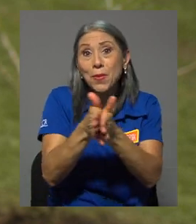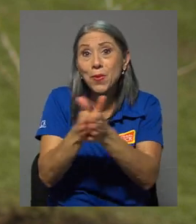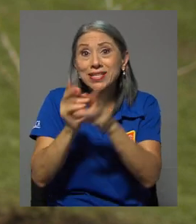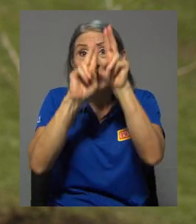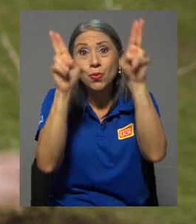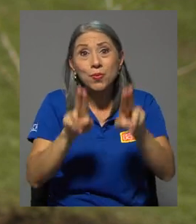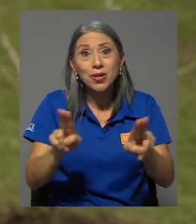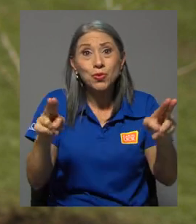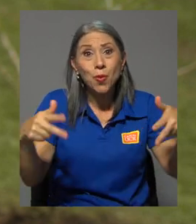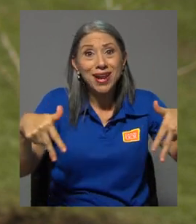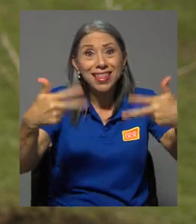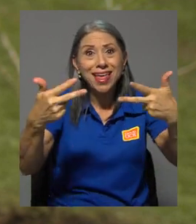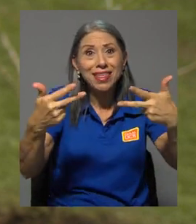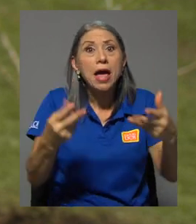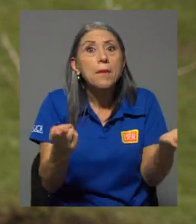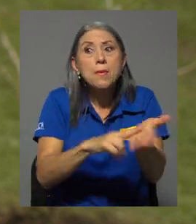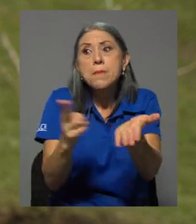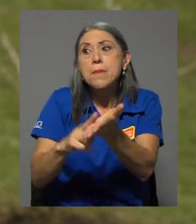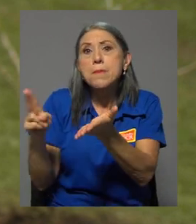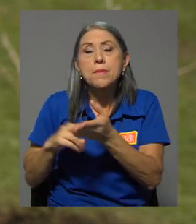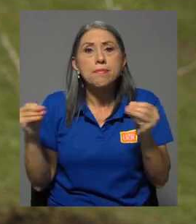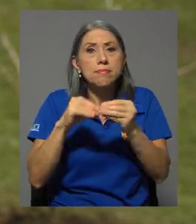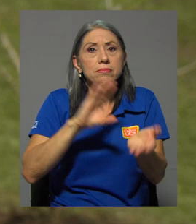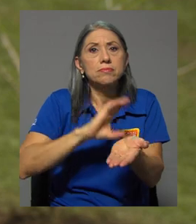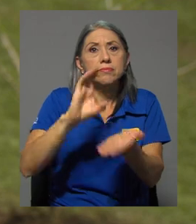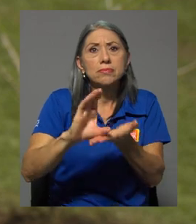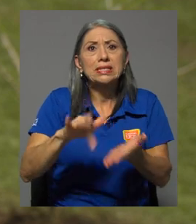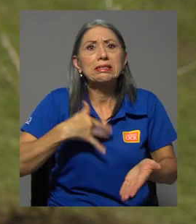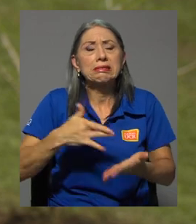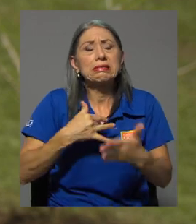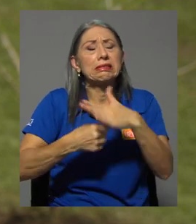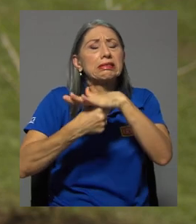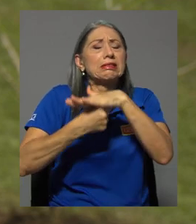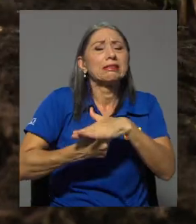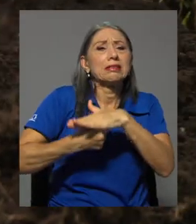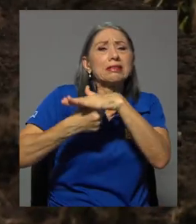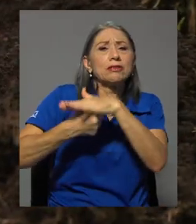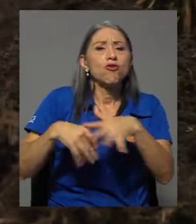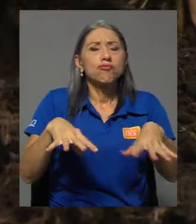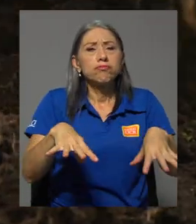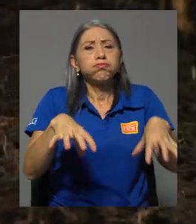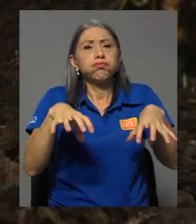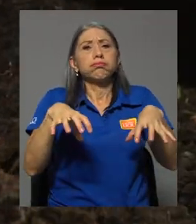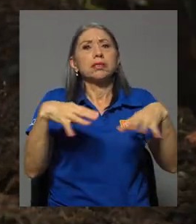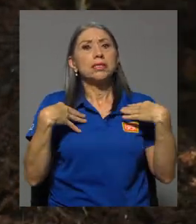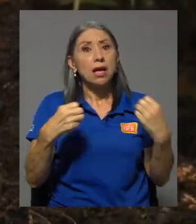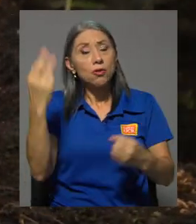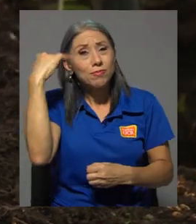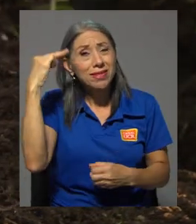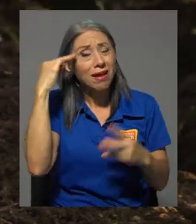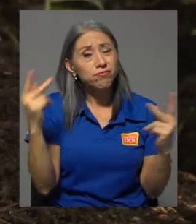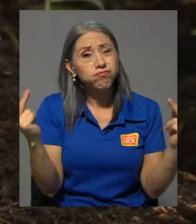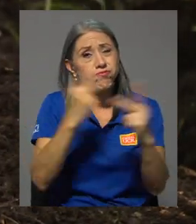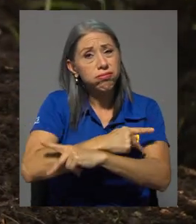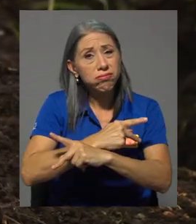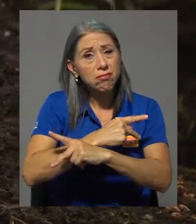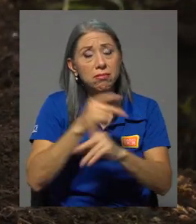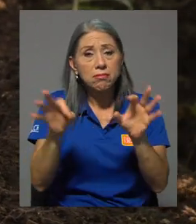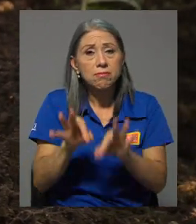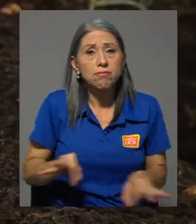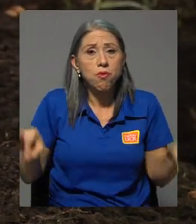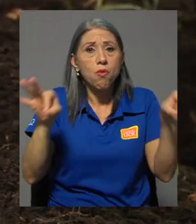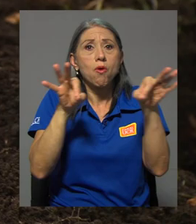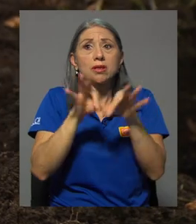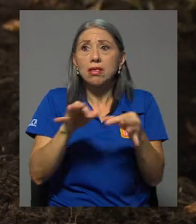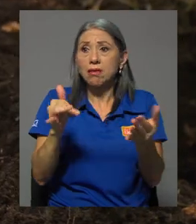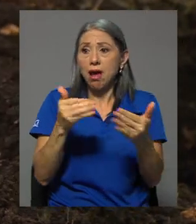para llevar más cursos entonces se sienten más presionados más estresados y su salud mental ha empeorado pero por eso es importante